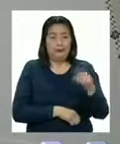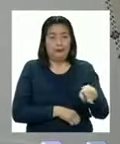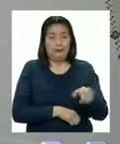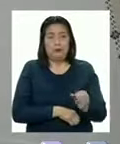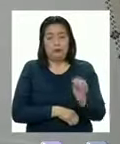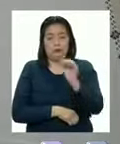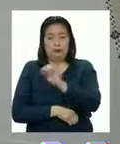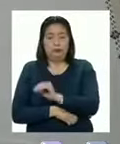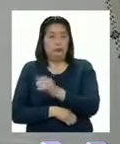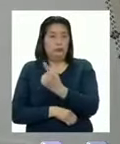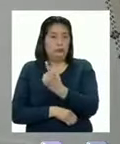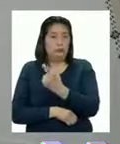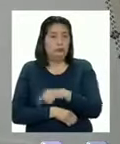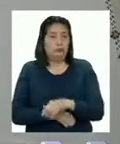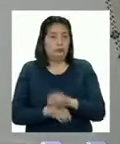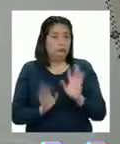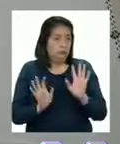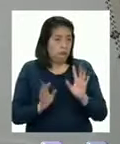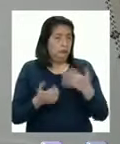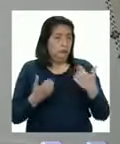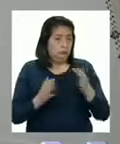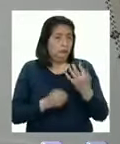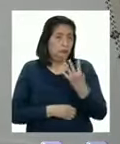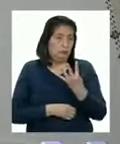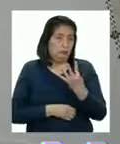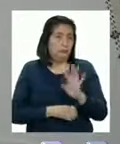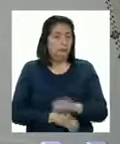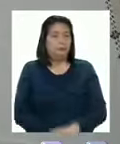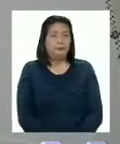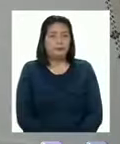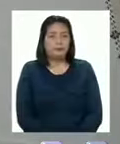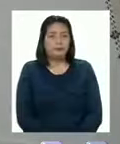y otra en el número uno Y así tenemos cuatro